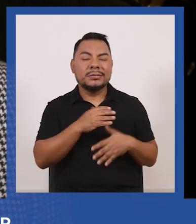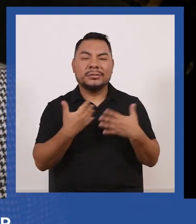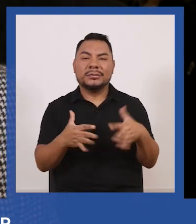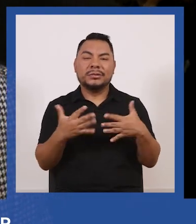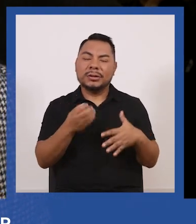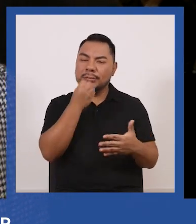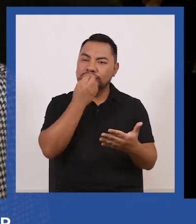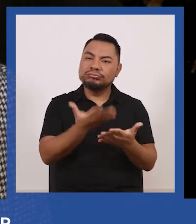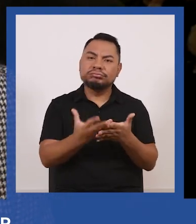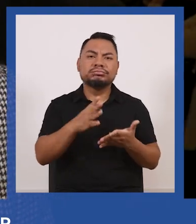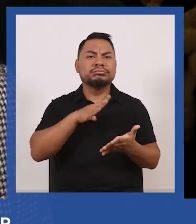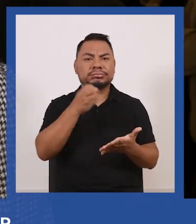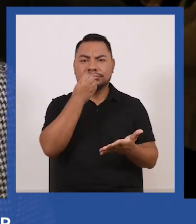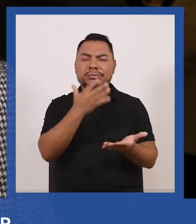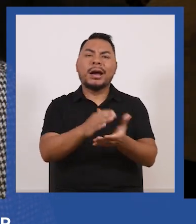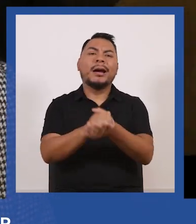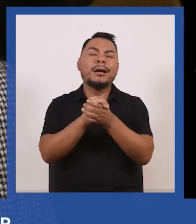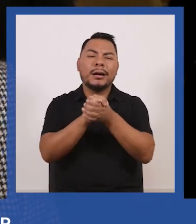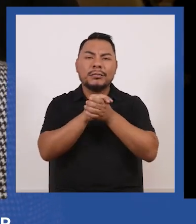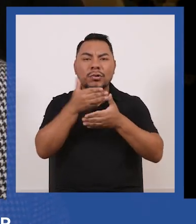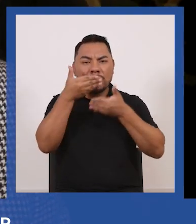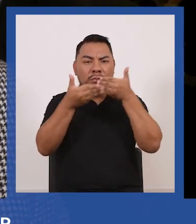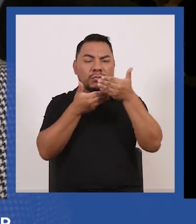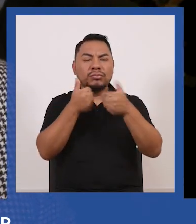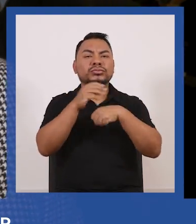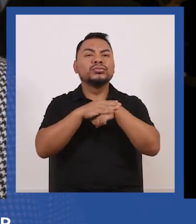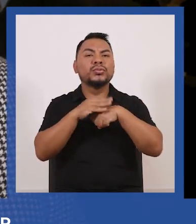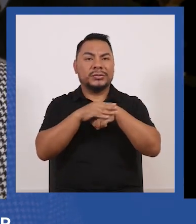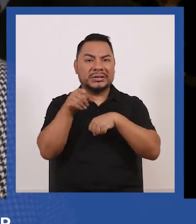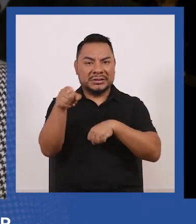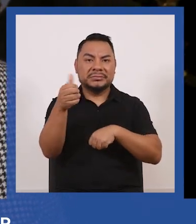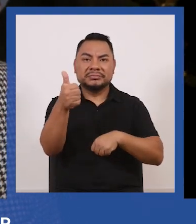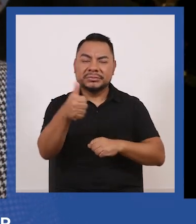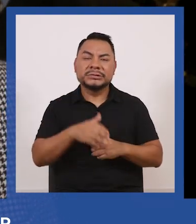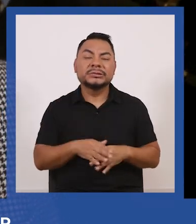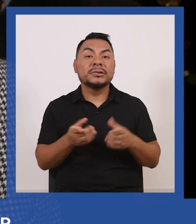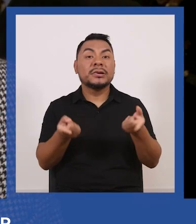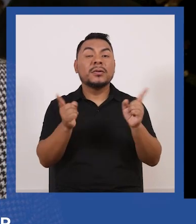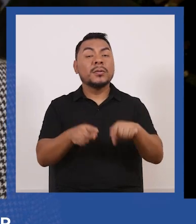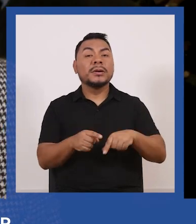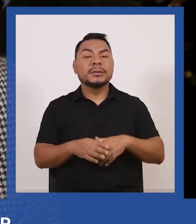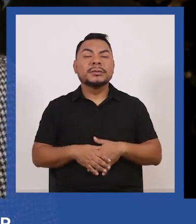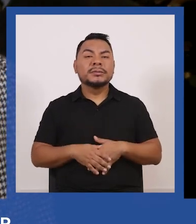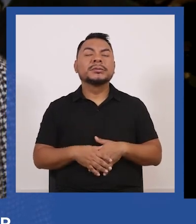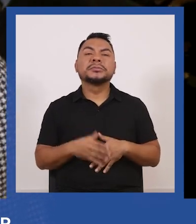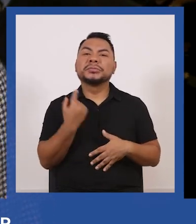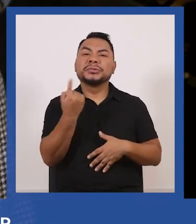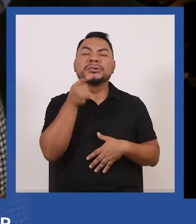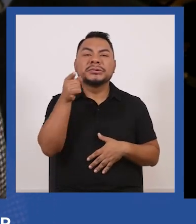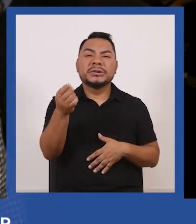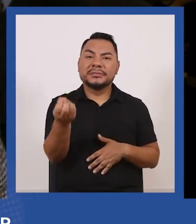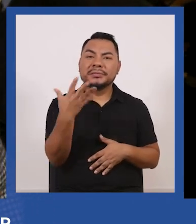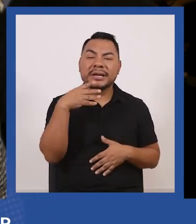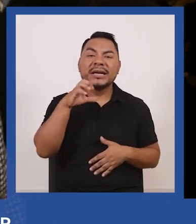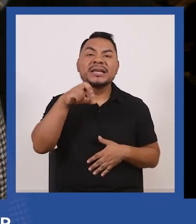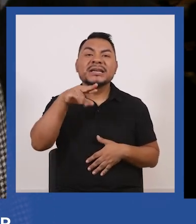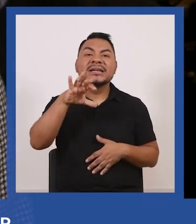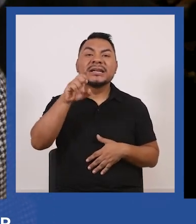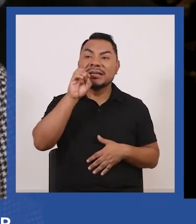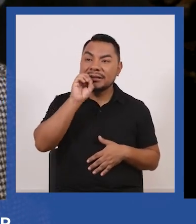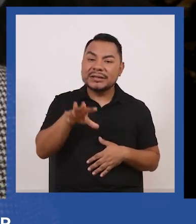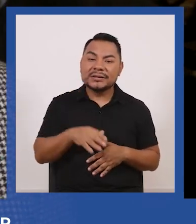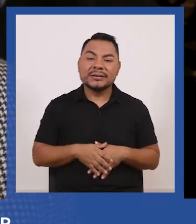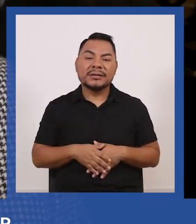amigable bondadoso y cuando simplemente le dices a Enrique